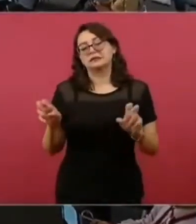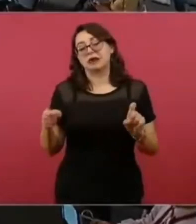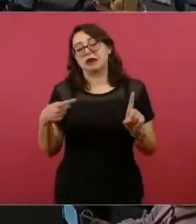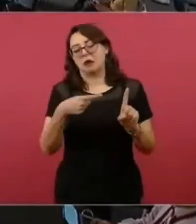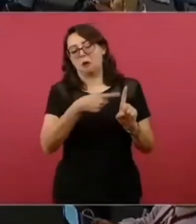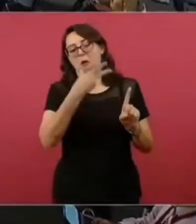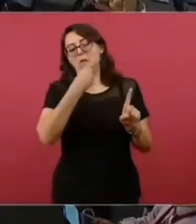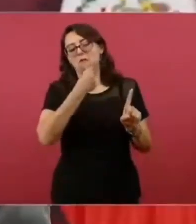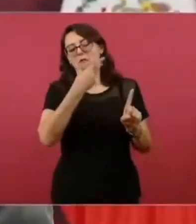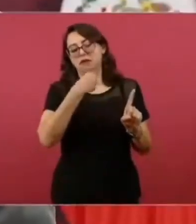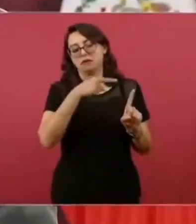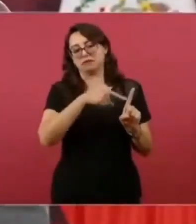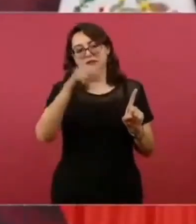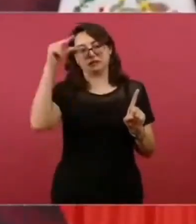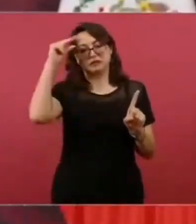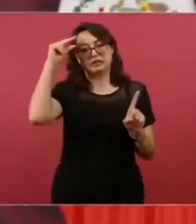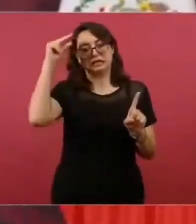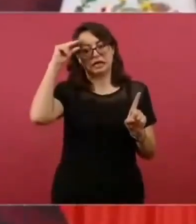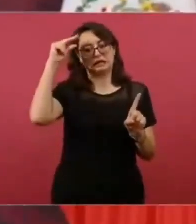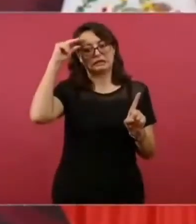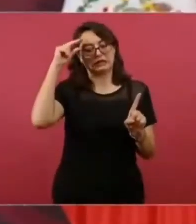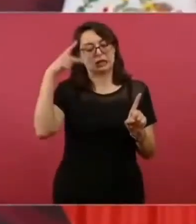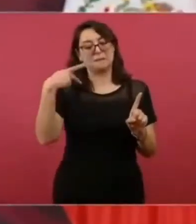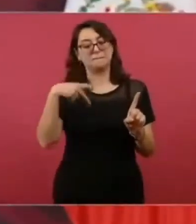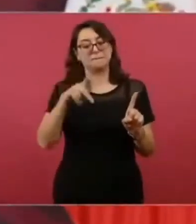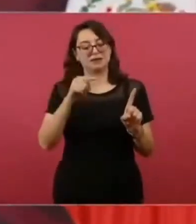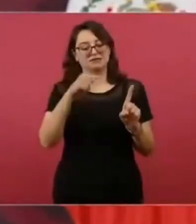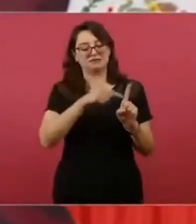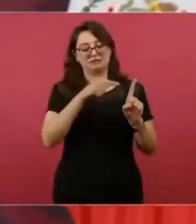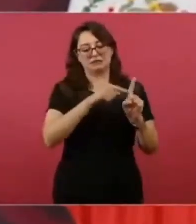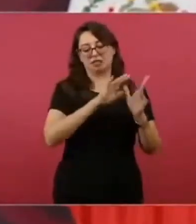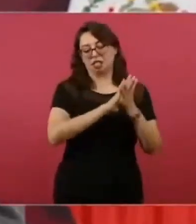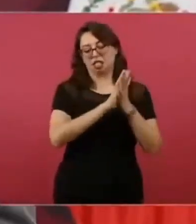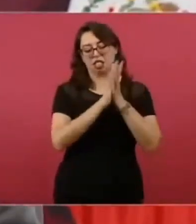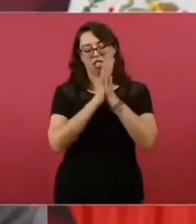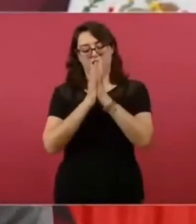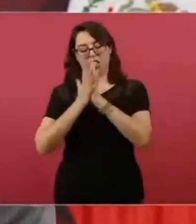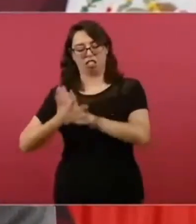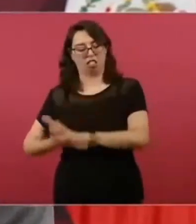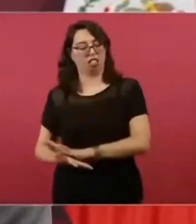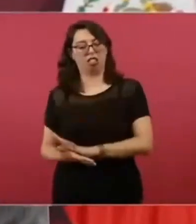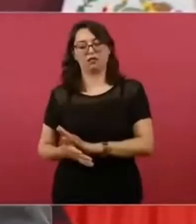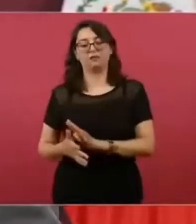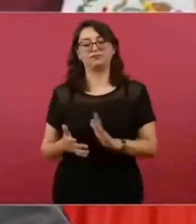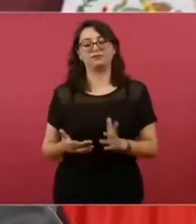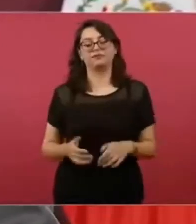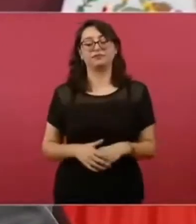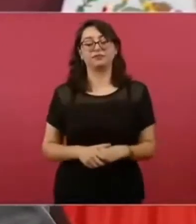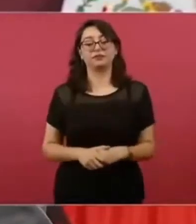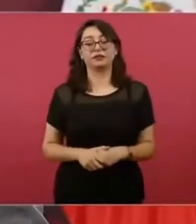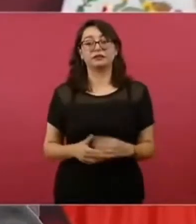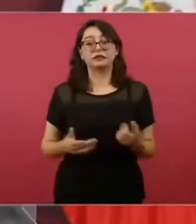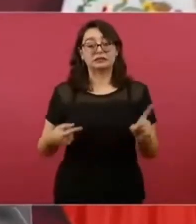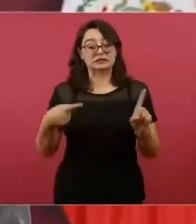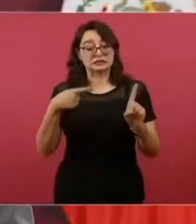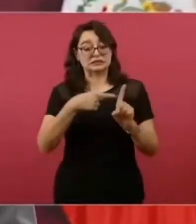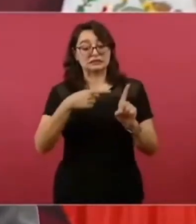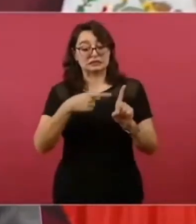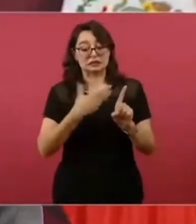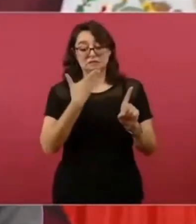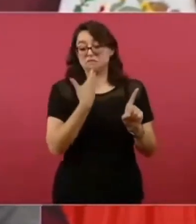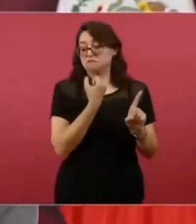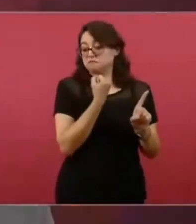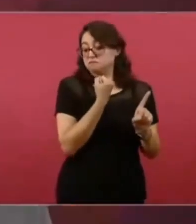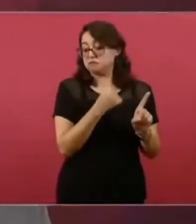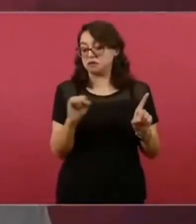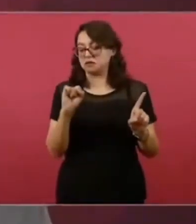muy inteligente, pero se volvió conservador y decía Bielinski, cuando un hombre se entrega